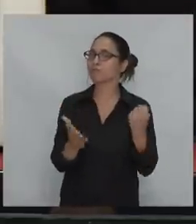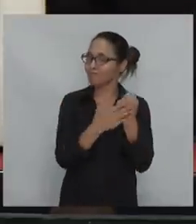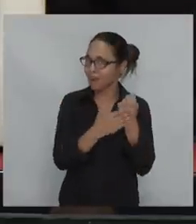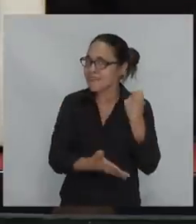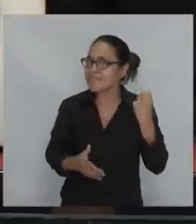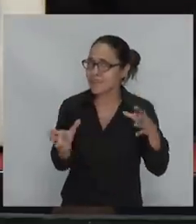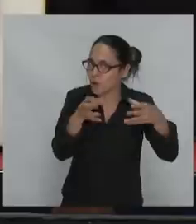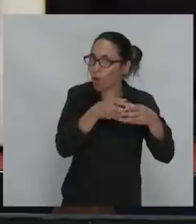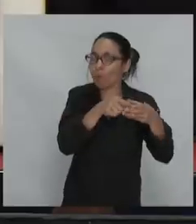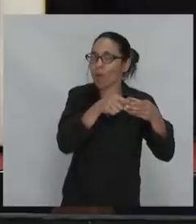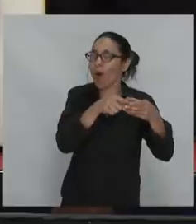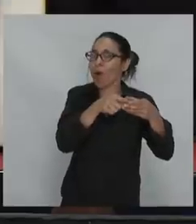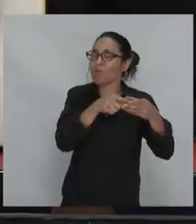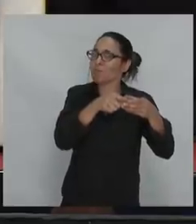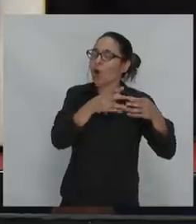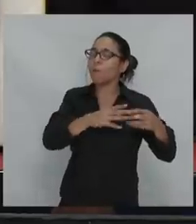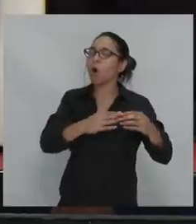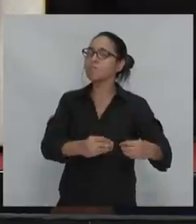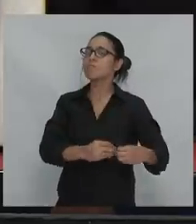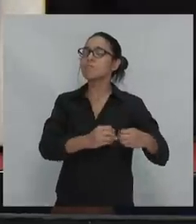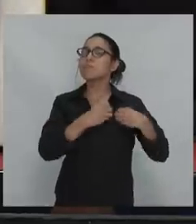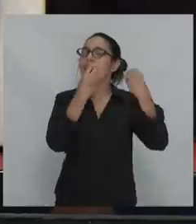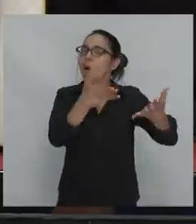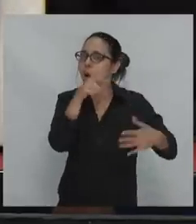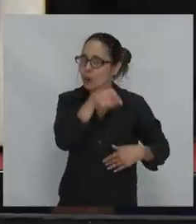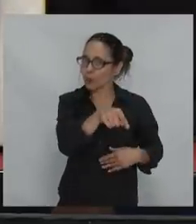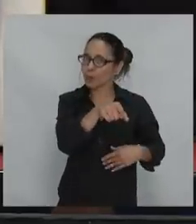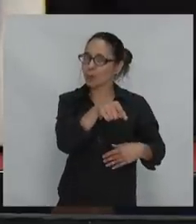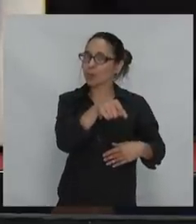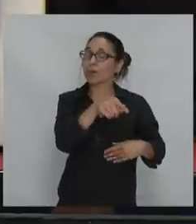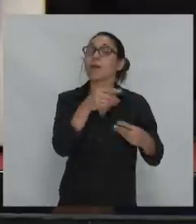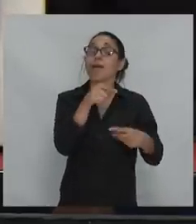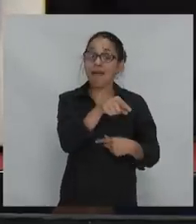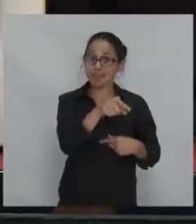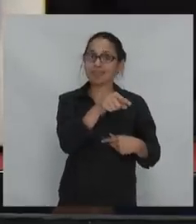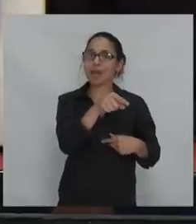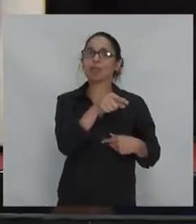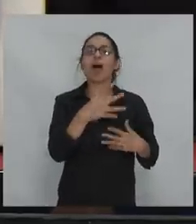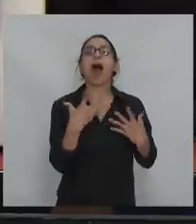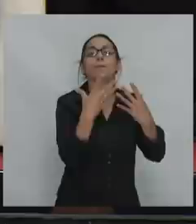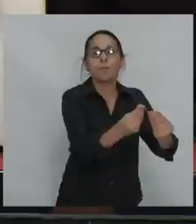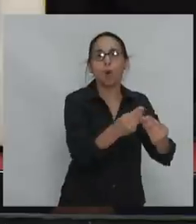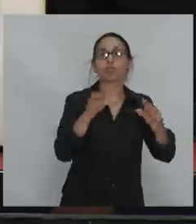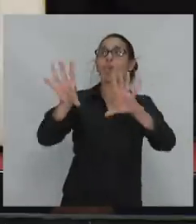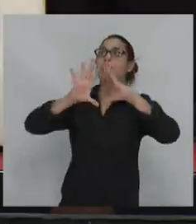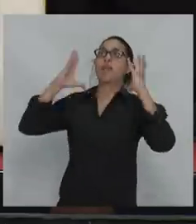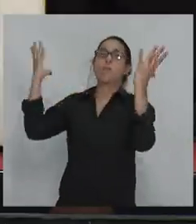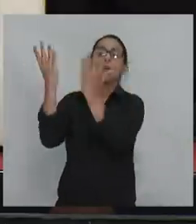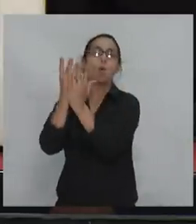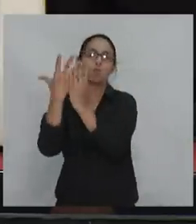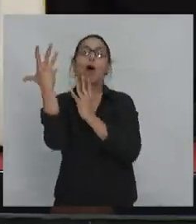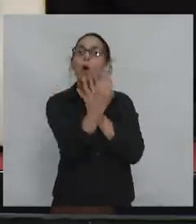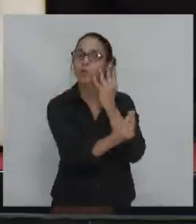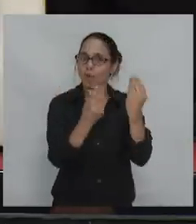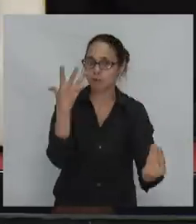allá de la primera oleada cuenten ahora sí con un apoyo de otros lugares del mundo. Miramos a